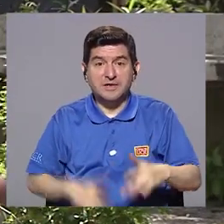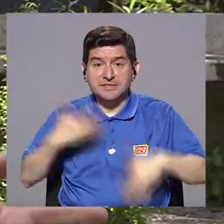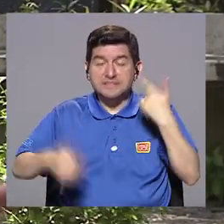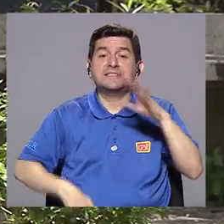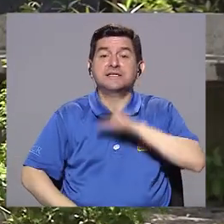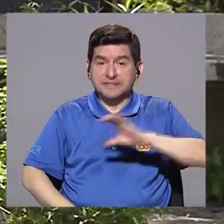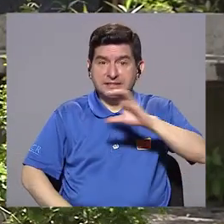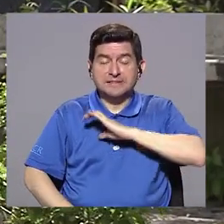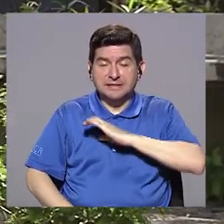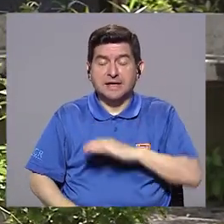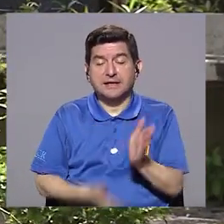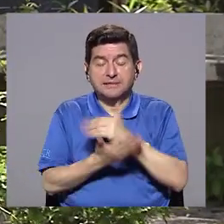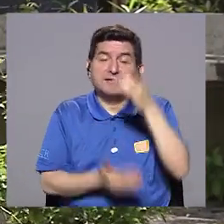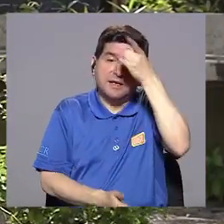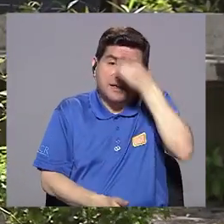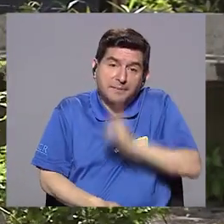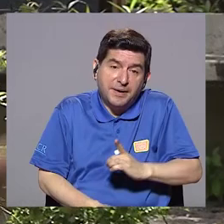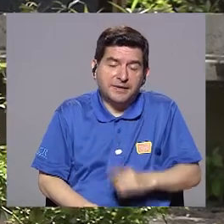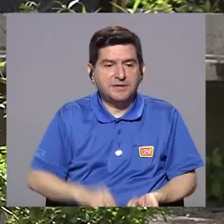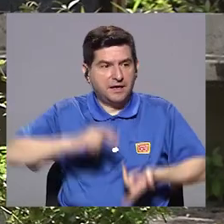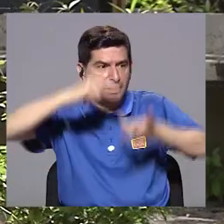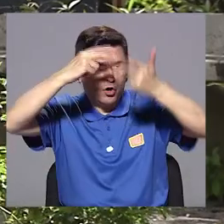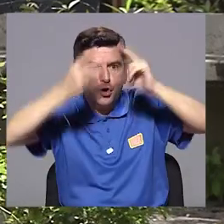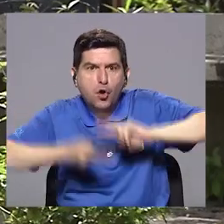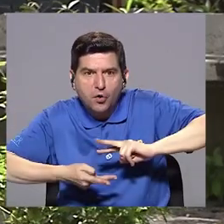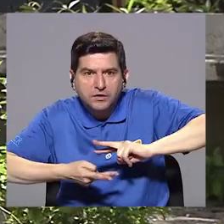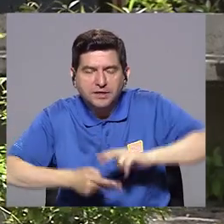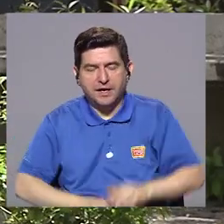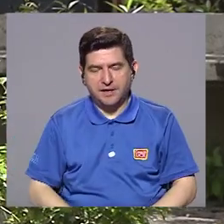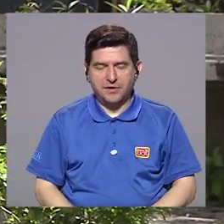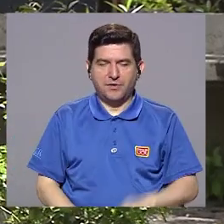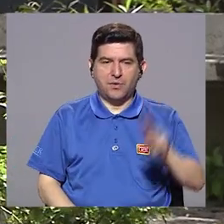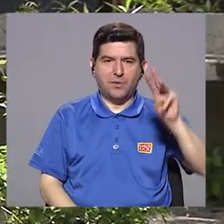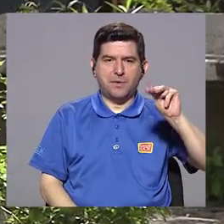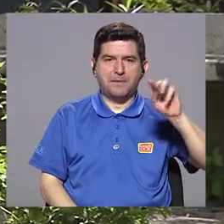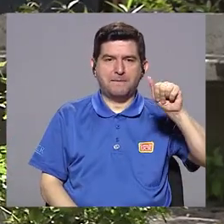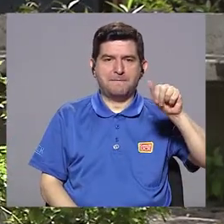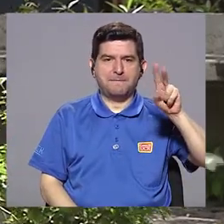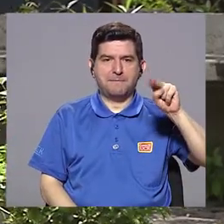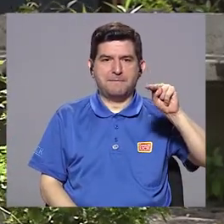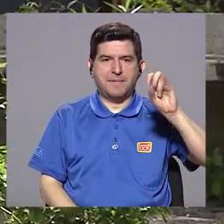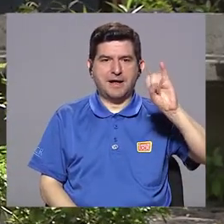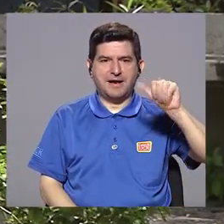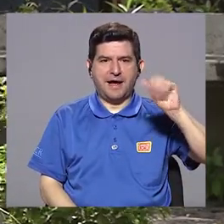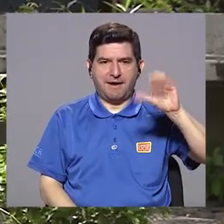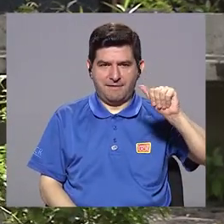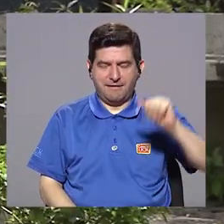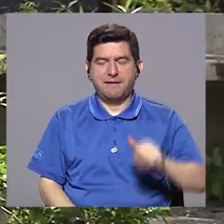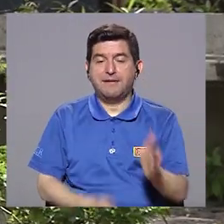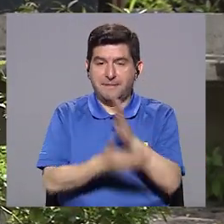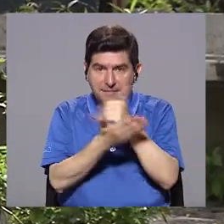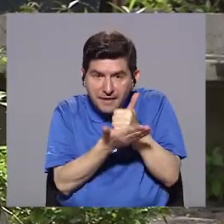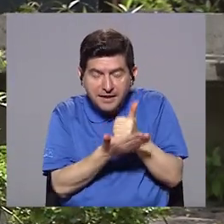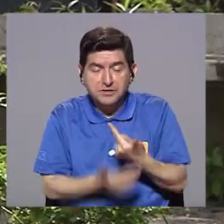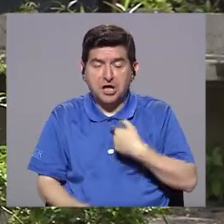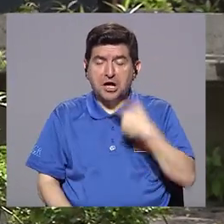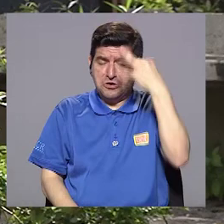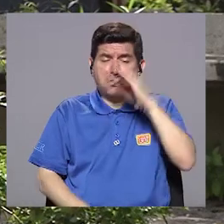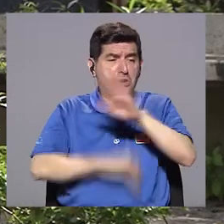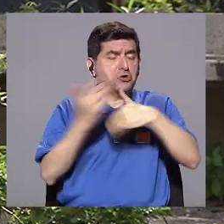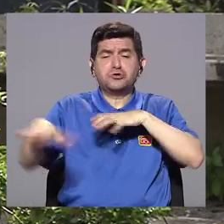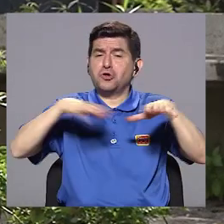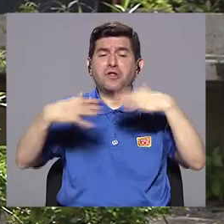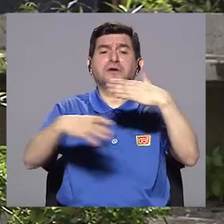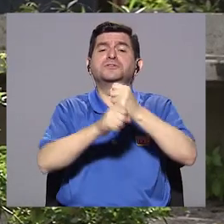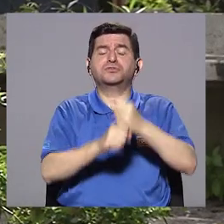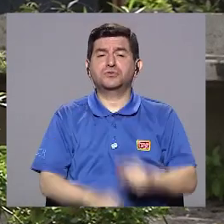más característico de la parte depresiva. Por el contrario, la parte maníaca es cuando yo siento que soy capaz de realizar cualquier acción.